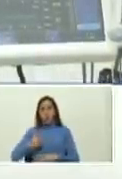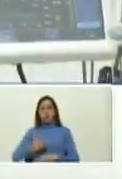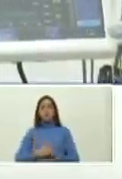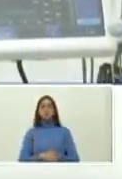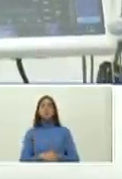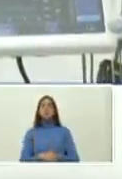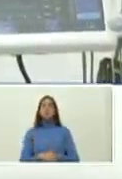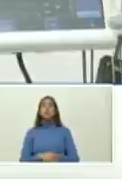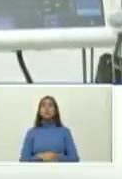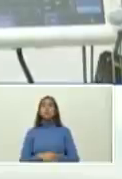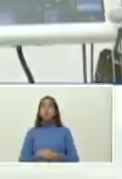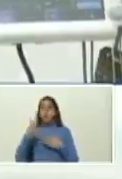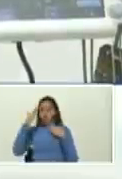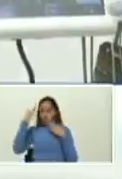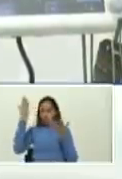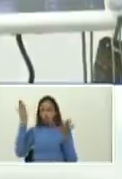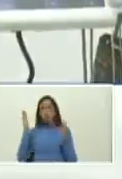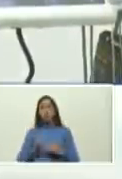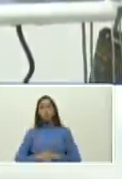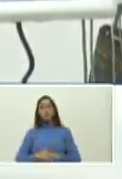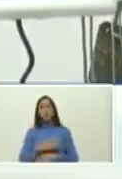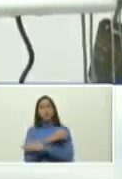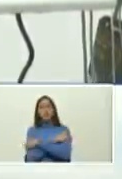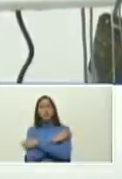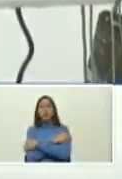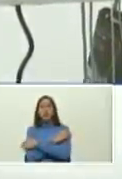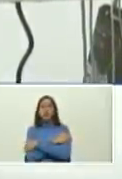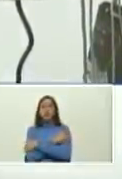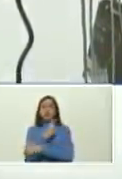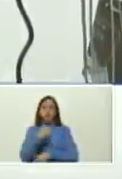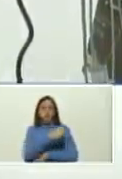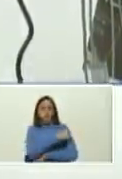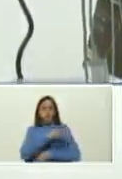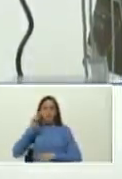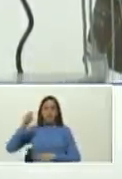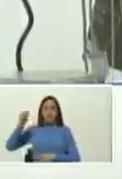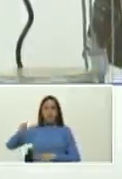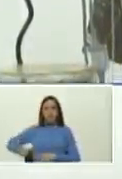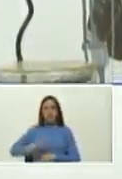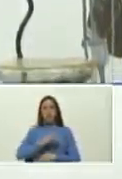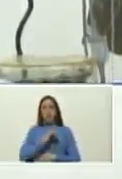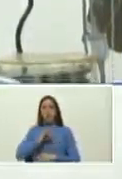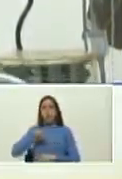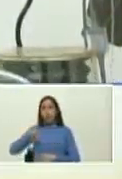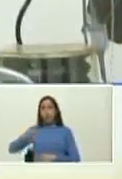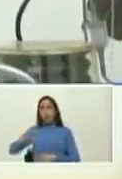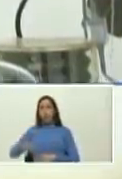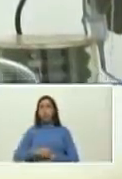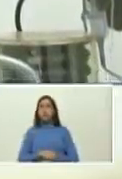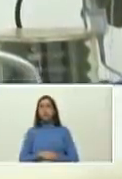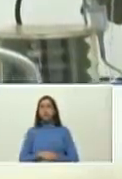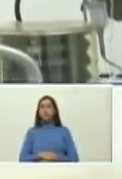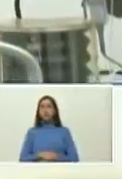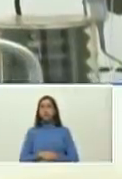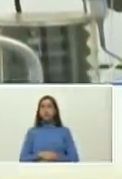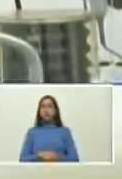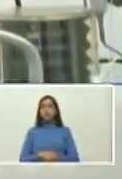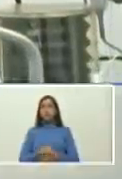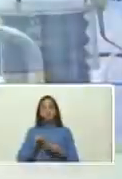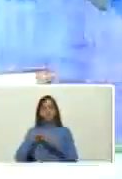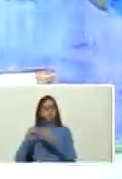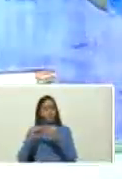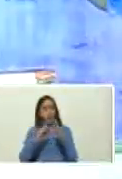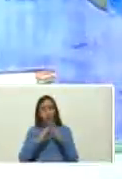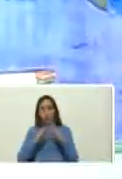salga bueno mis saludos pues los felicito hospital del llanito paso en grande para recuperar